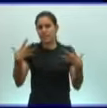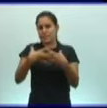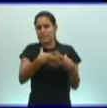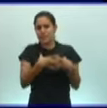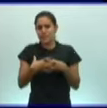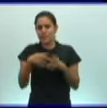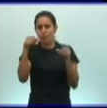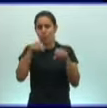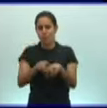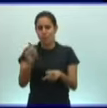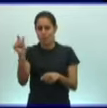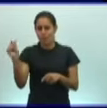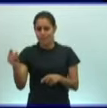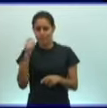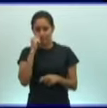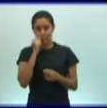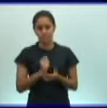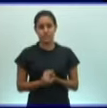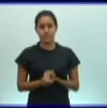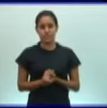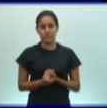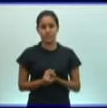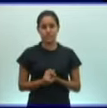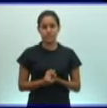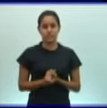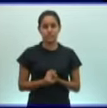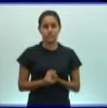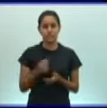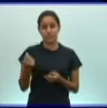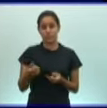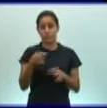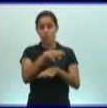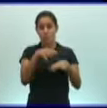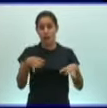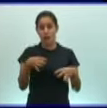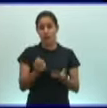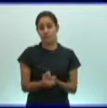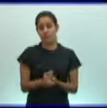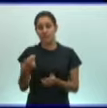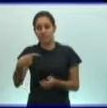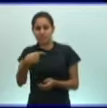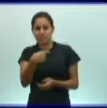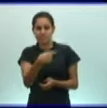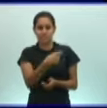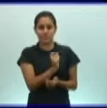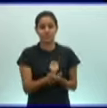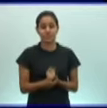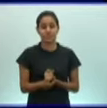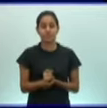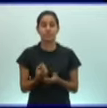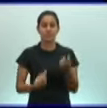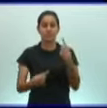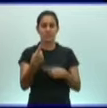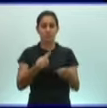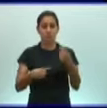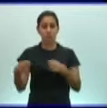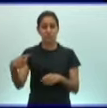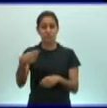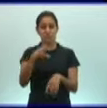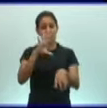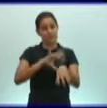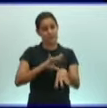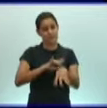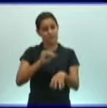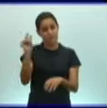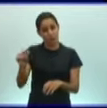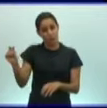especies, como hemos visto, los platermintos y los nematermintos, hay especies parásitas que hacen daño al hombre y que vamos a